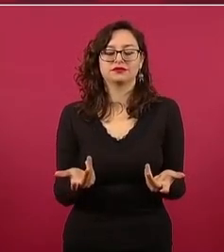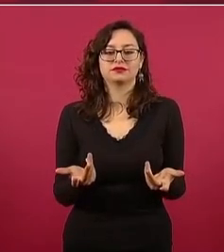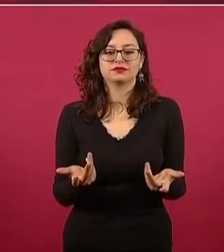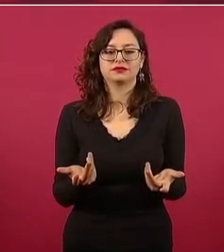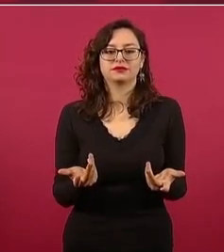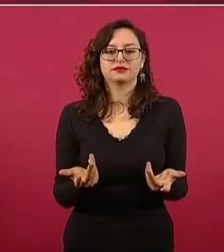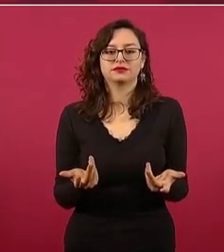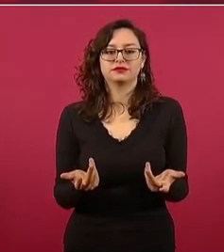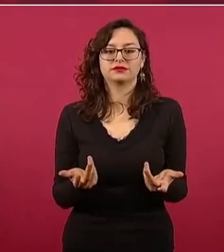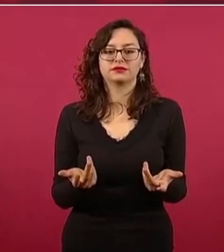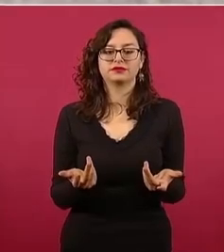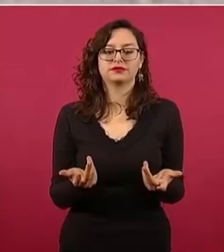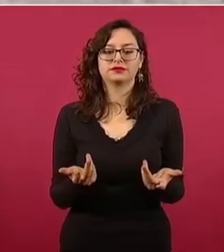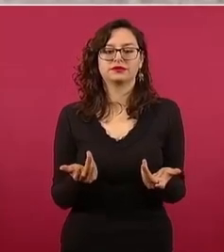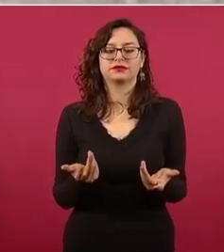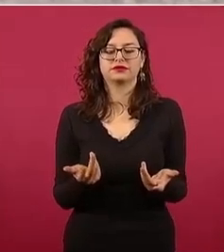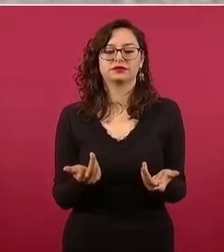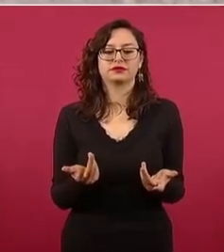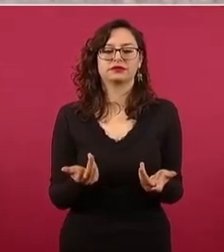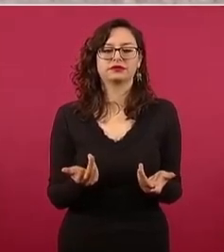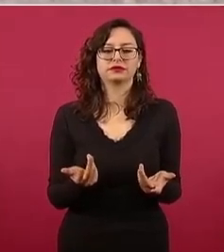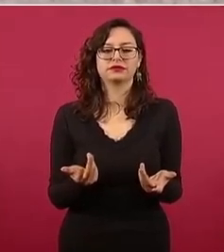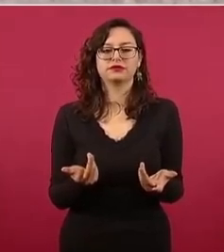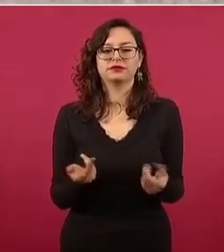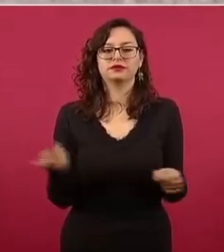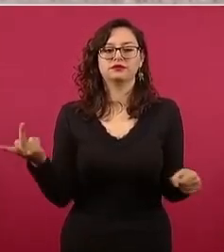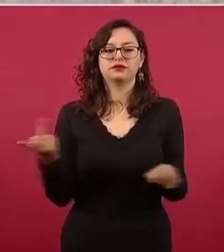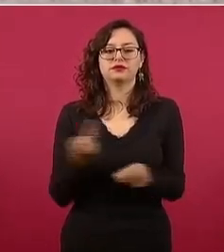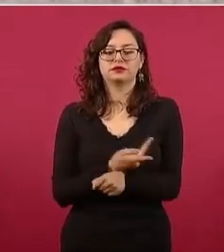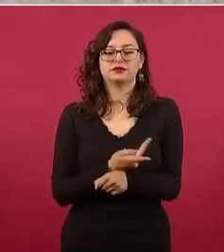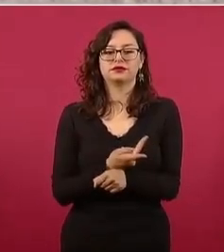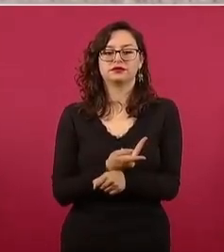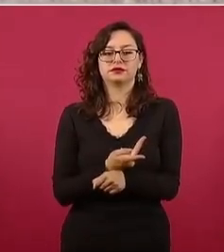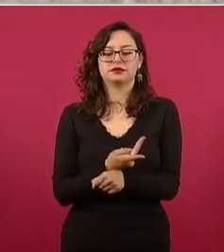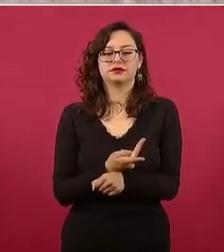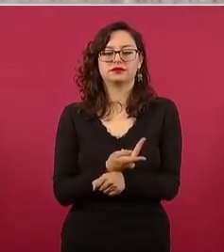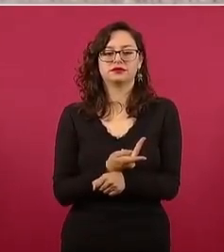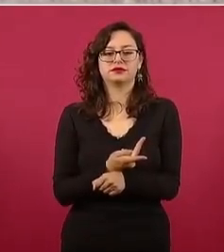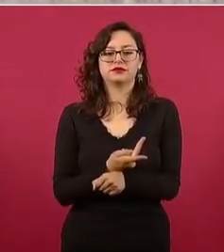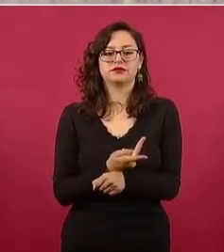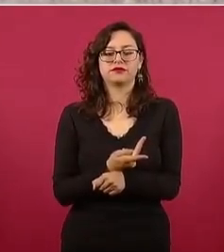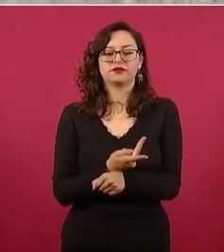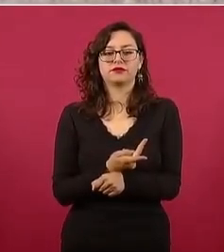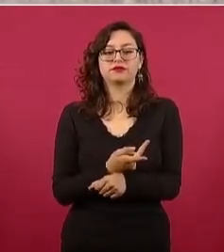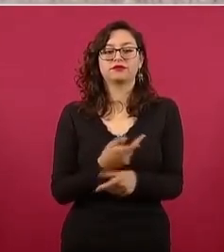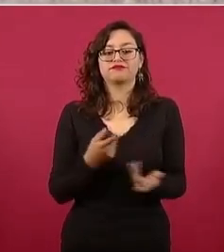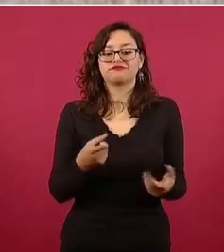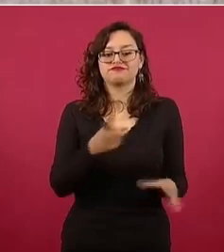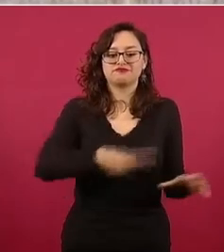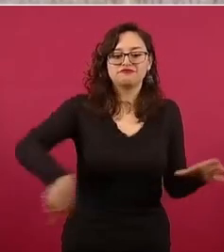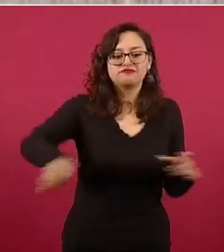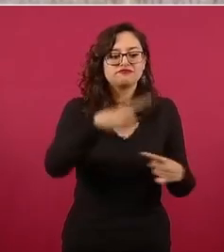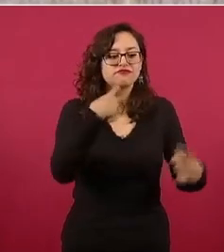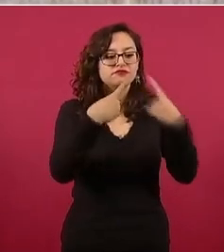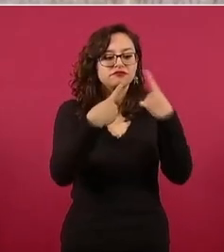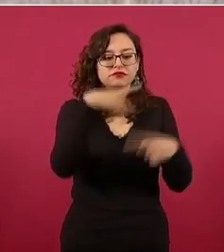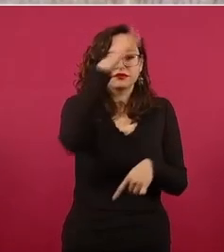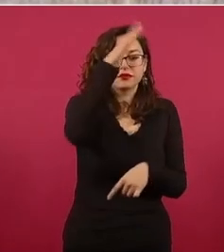habían logrado que no se permitiera la importación de medicamentos